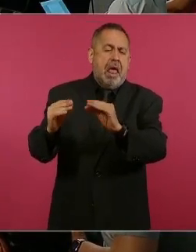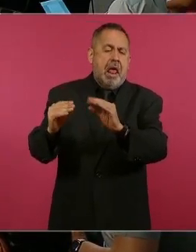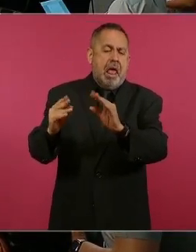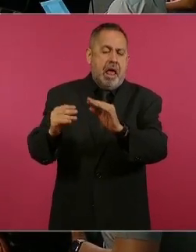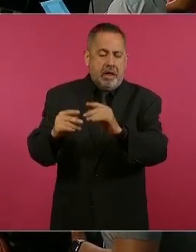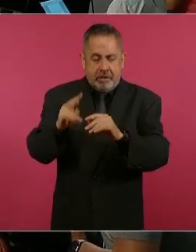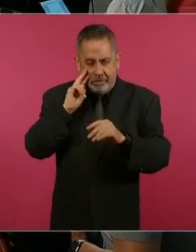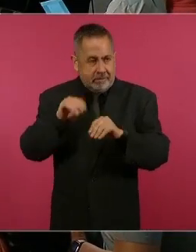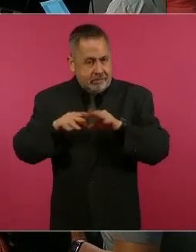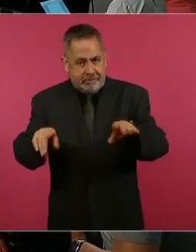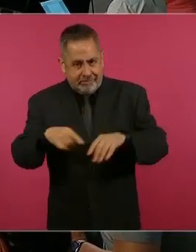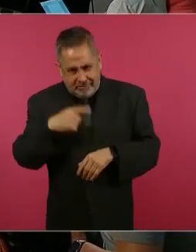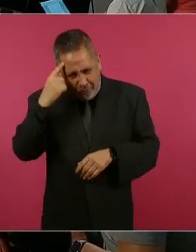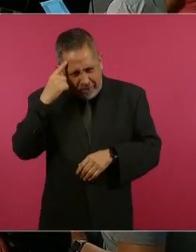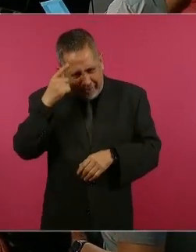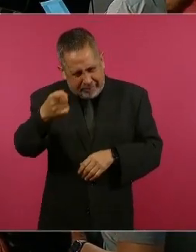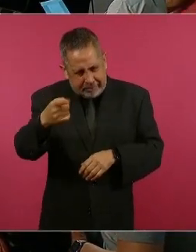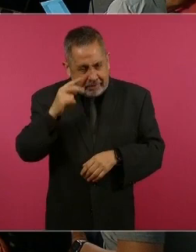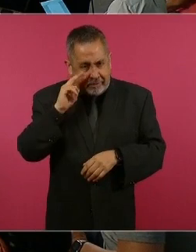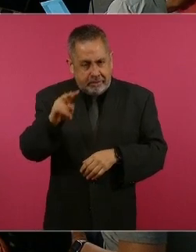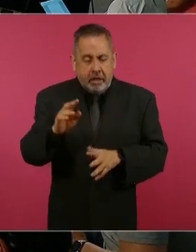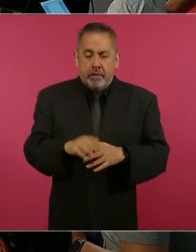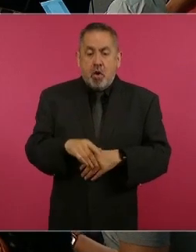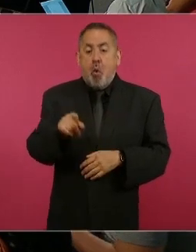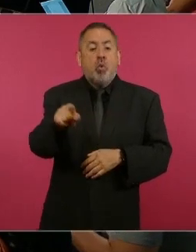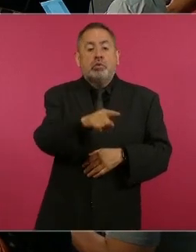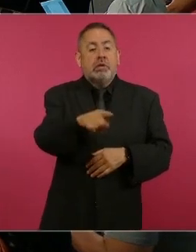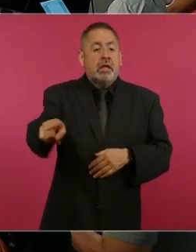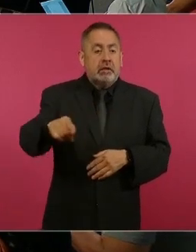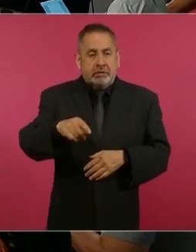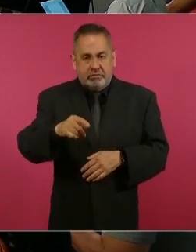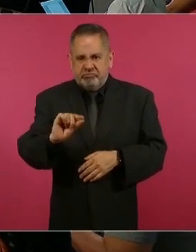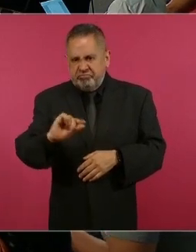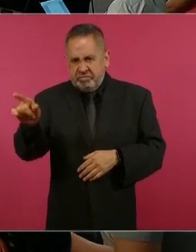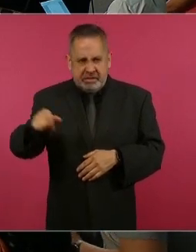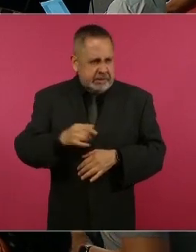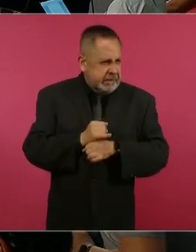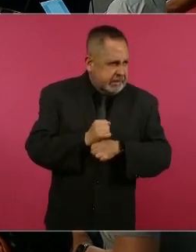pero ustedes, que son mirones profesionales,